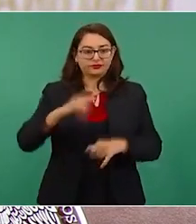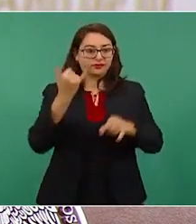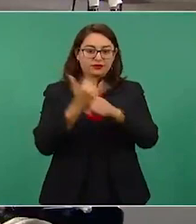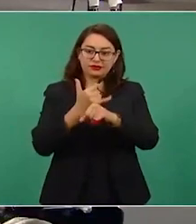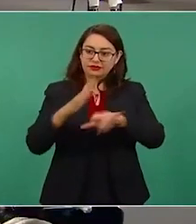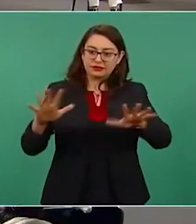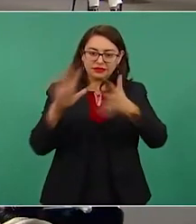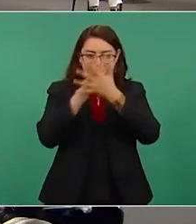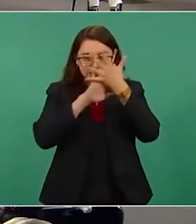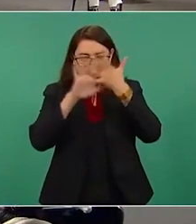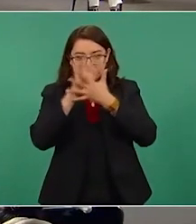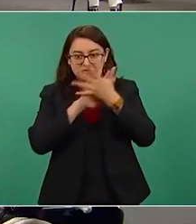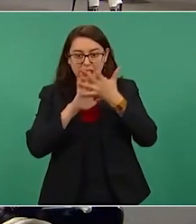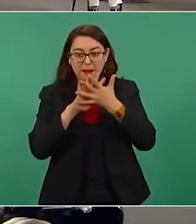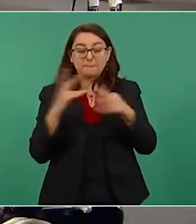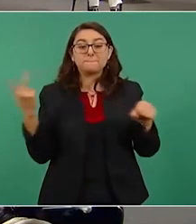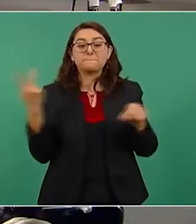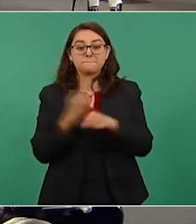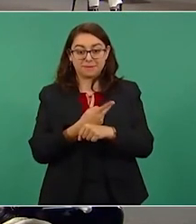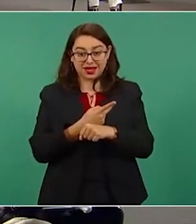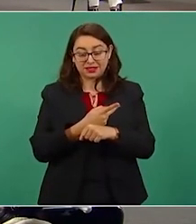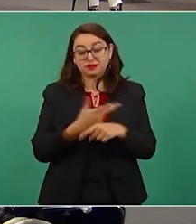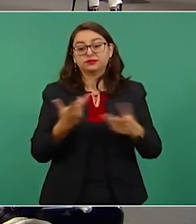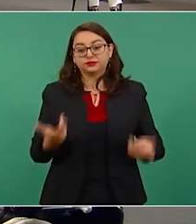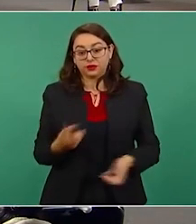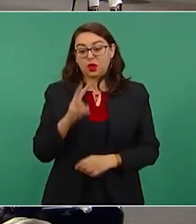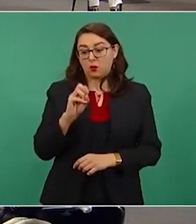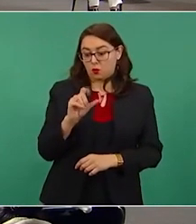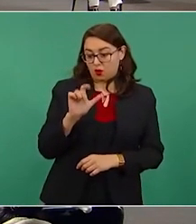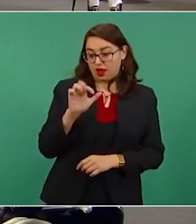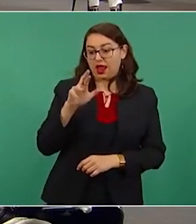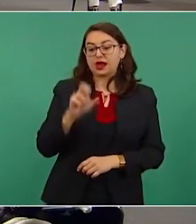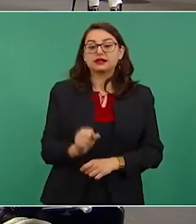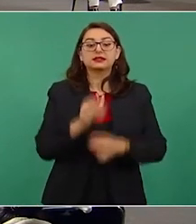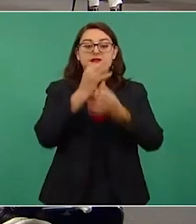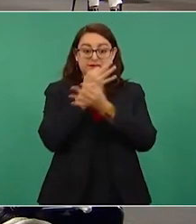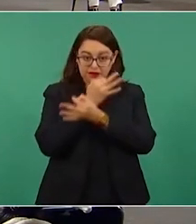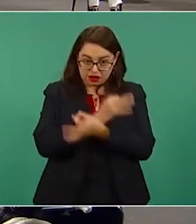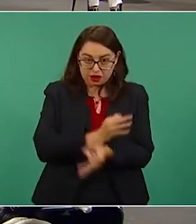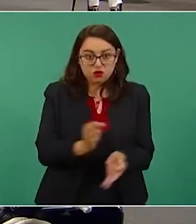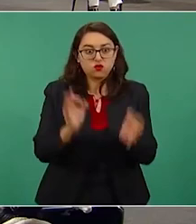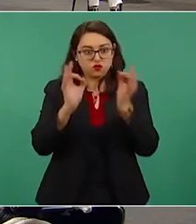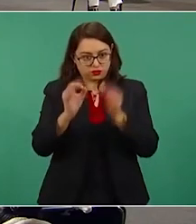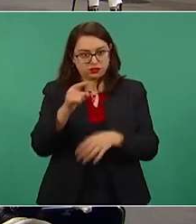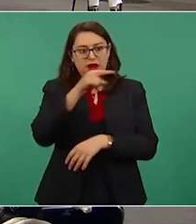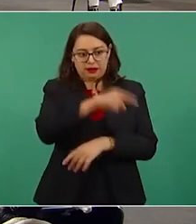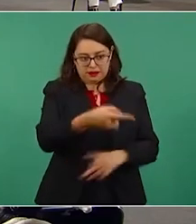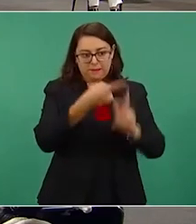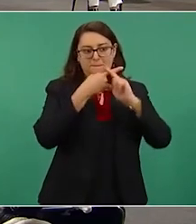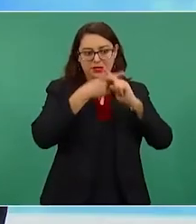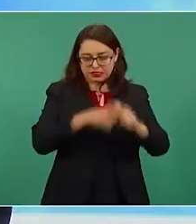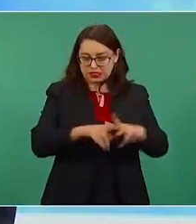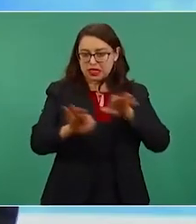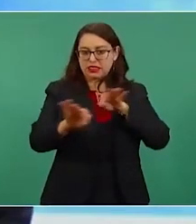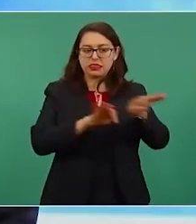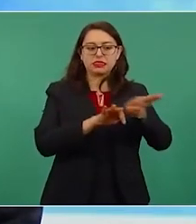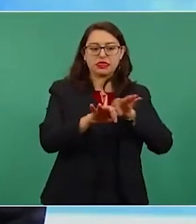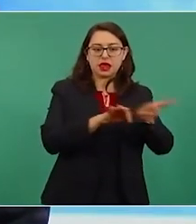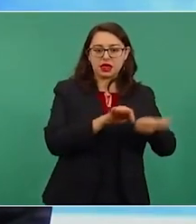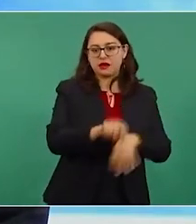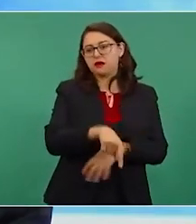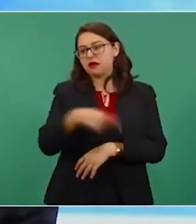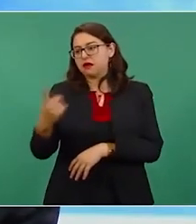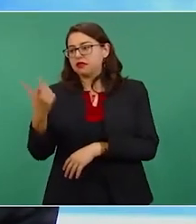la coincidencia entre el anuncio de Volaris de que operaría en el Aeropuerto Felipe Ángeles y la tendencia de la